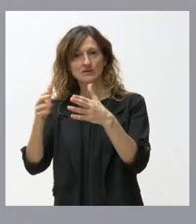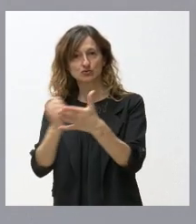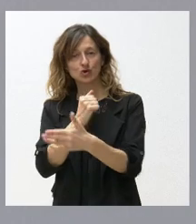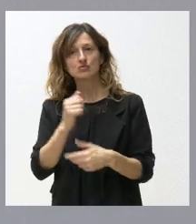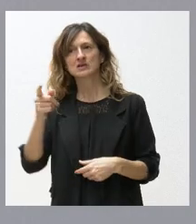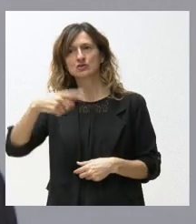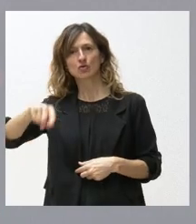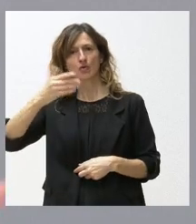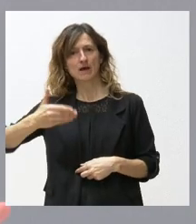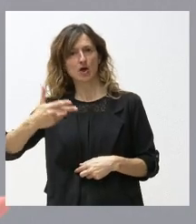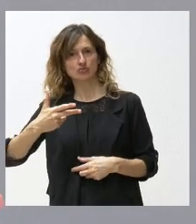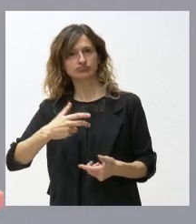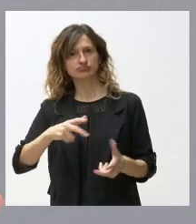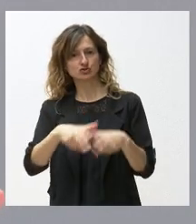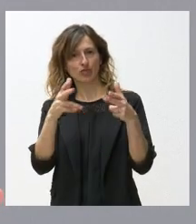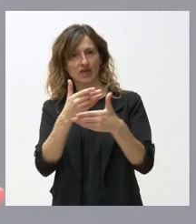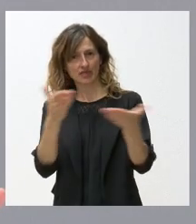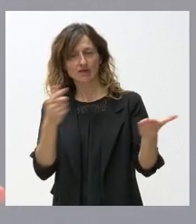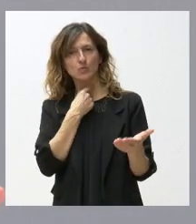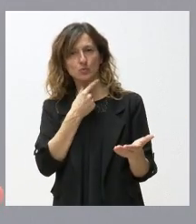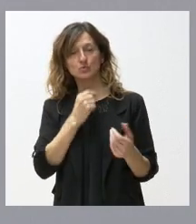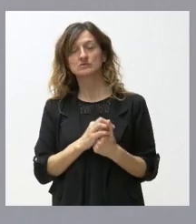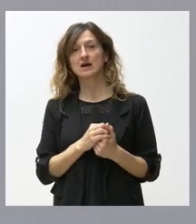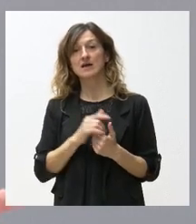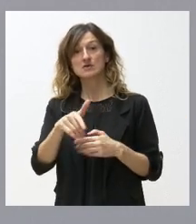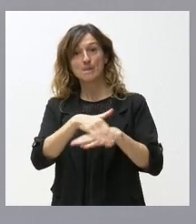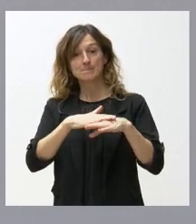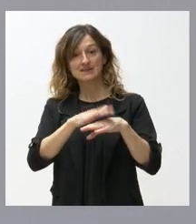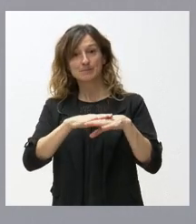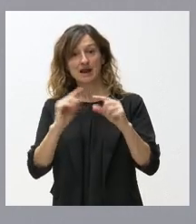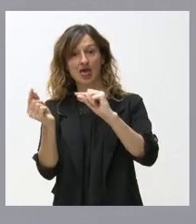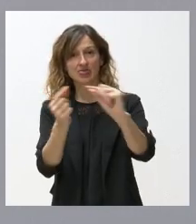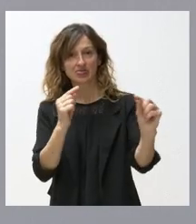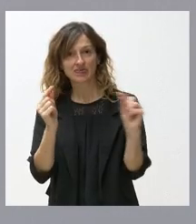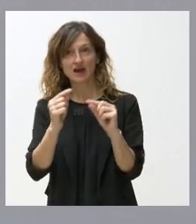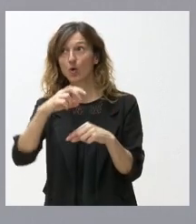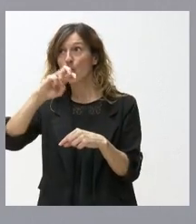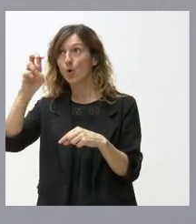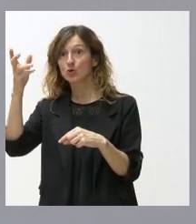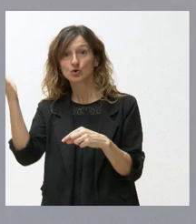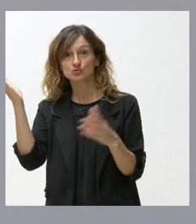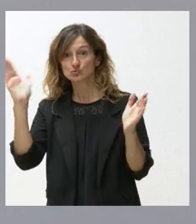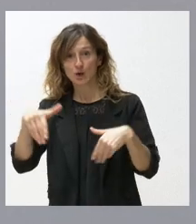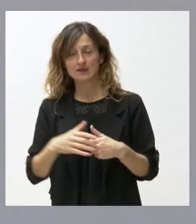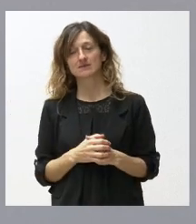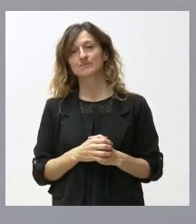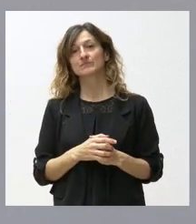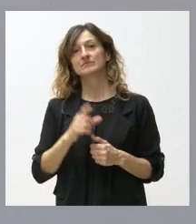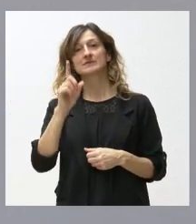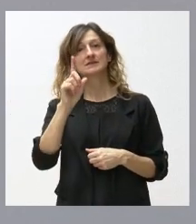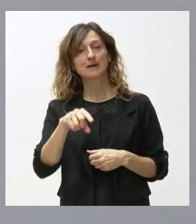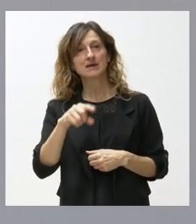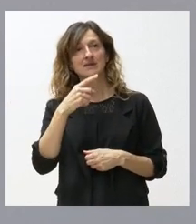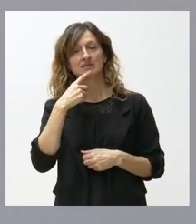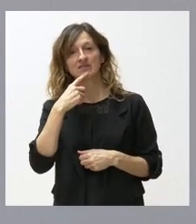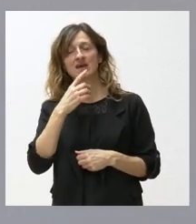valorado por la sociedad y que sirve de base para este diálogo. Y esto no está en otros sitios. Y otro punto de partida importante es que hay voluntad